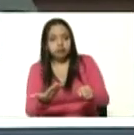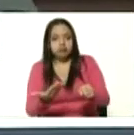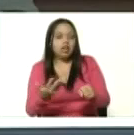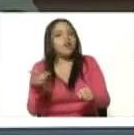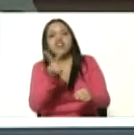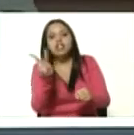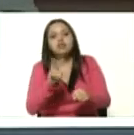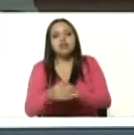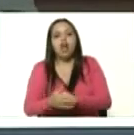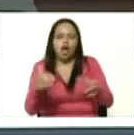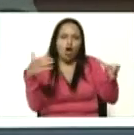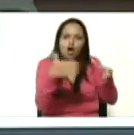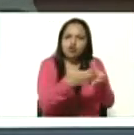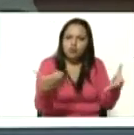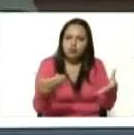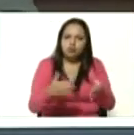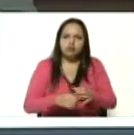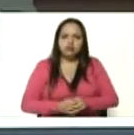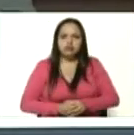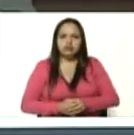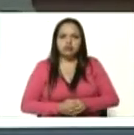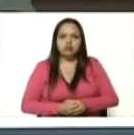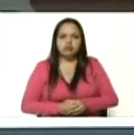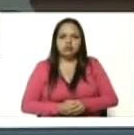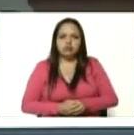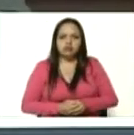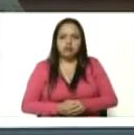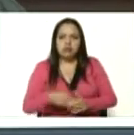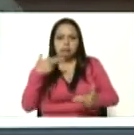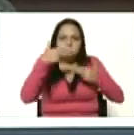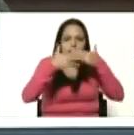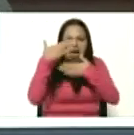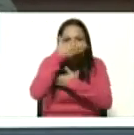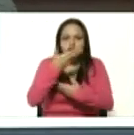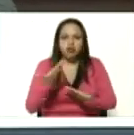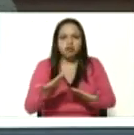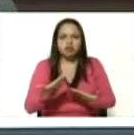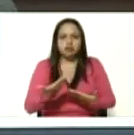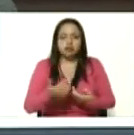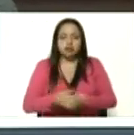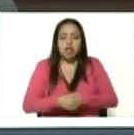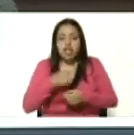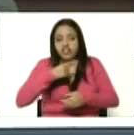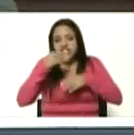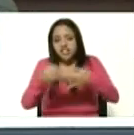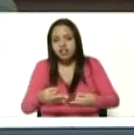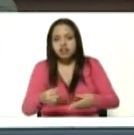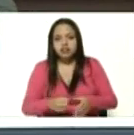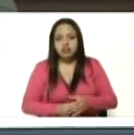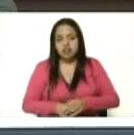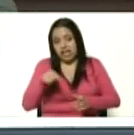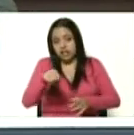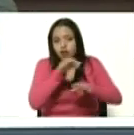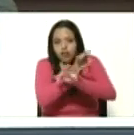las mafias los paracos los criminales esa la verdad por eso el modelo